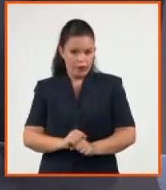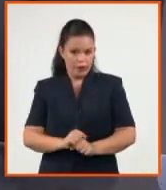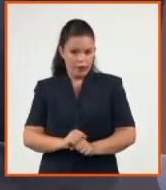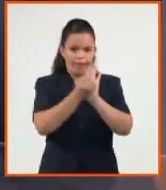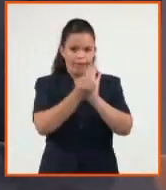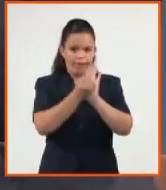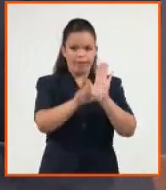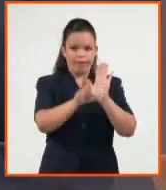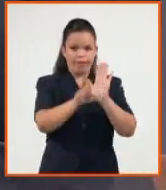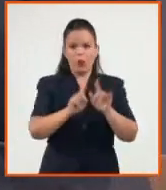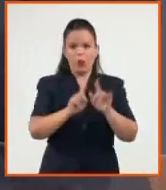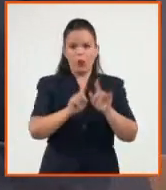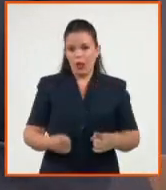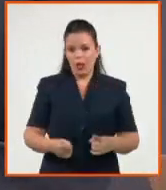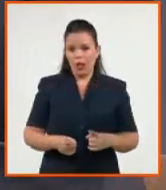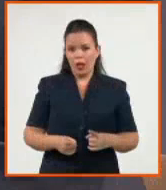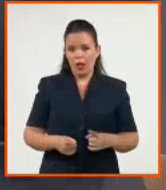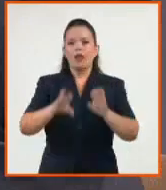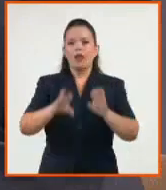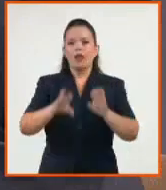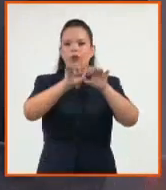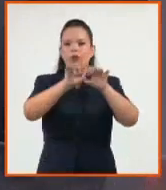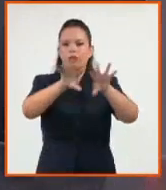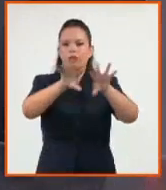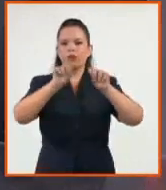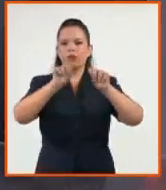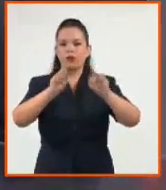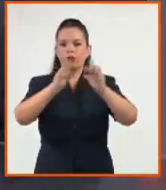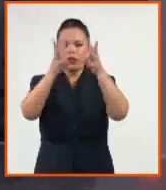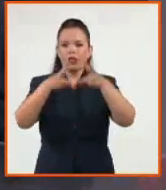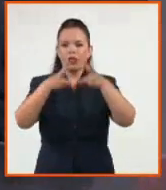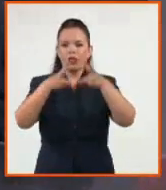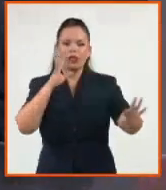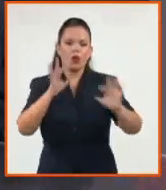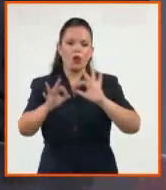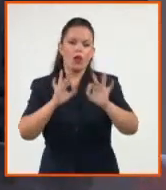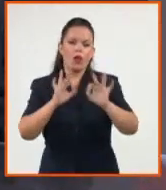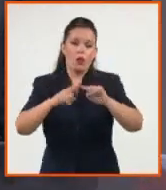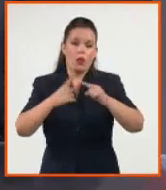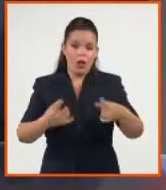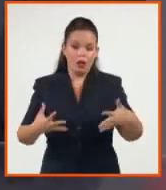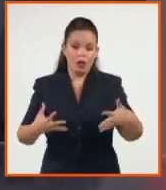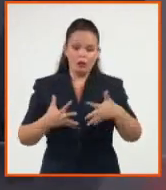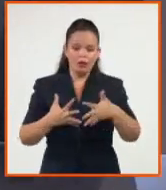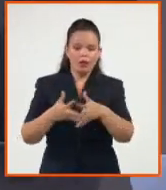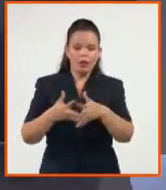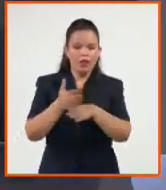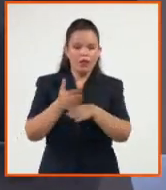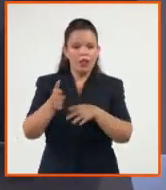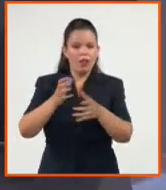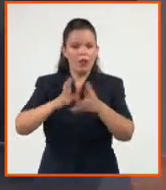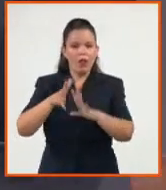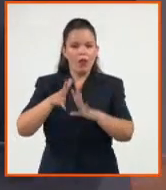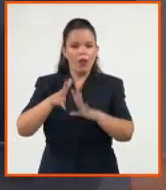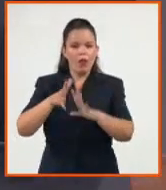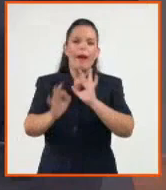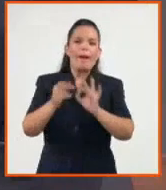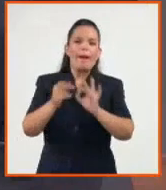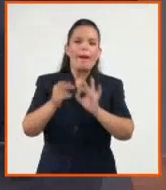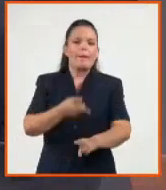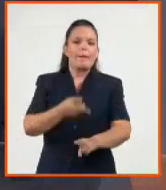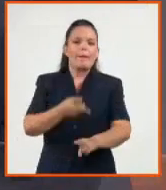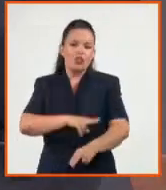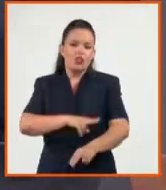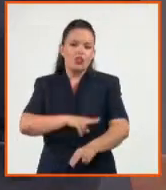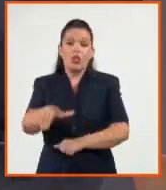nacional de ciberseguridad, que además complementa con un grupo de acciones destinadas a la prevención, al igual que el modelo